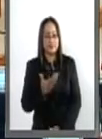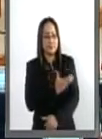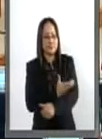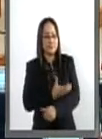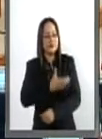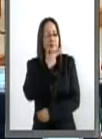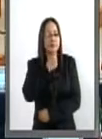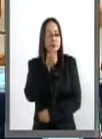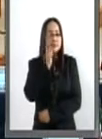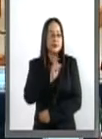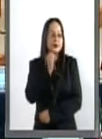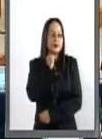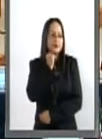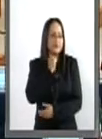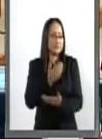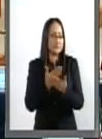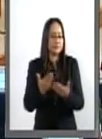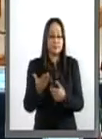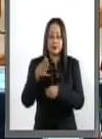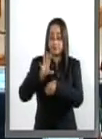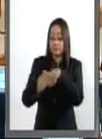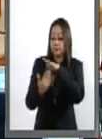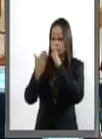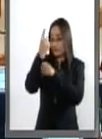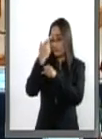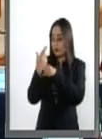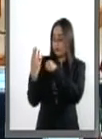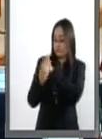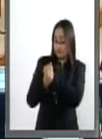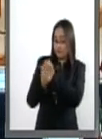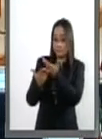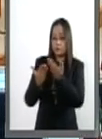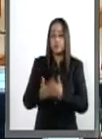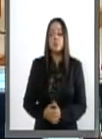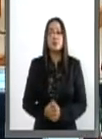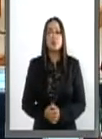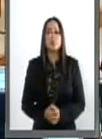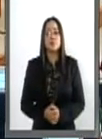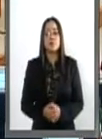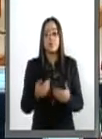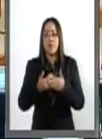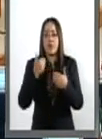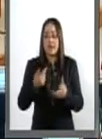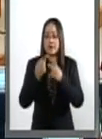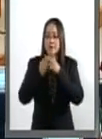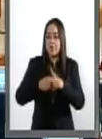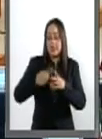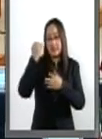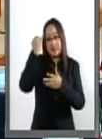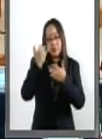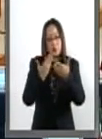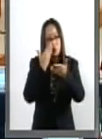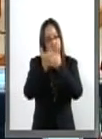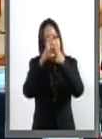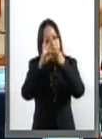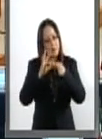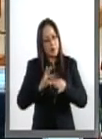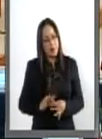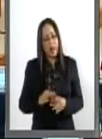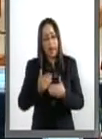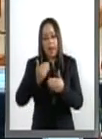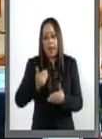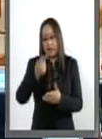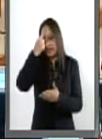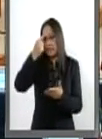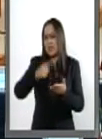compañeros senadores, con el permiso de la mesa, antes de profundizar en el contenido de mi propuesta, considero